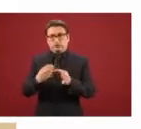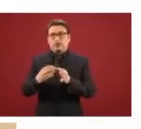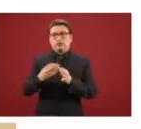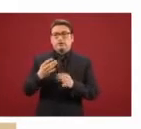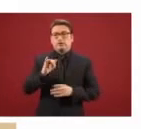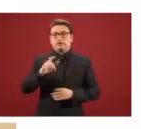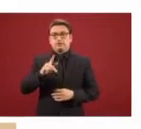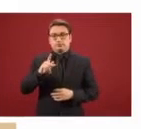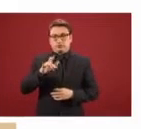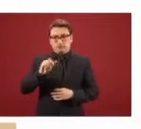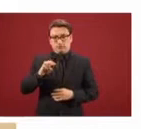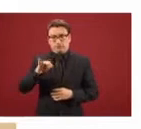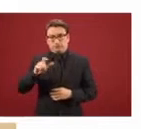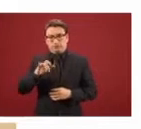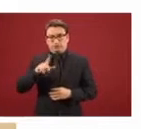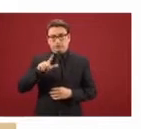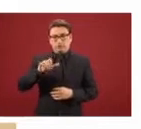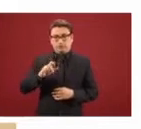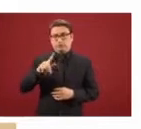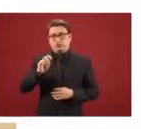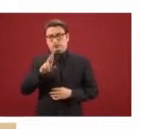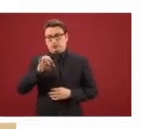Mexicali, Tijuana, Torreón y Hermosillo.